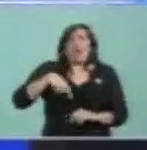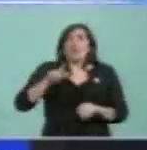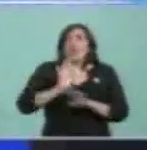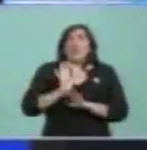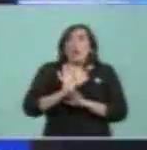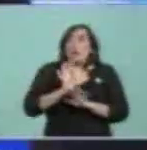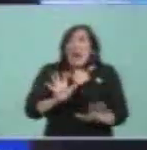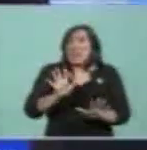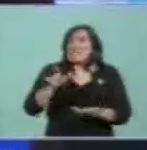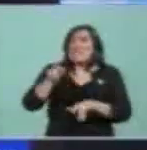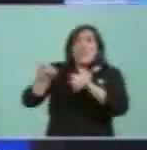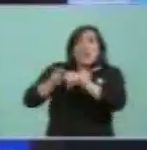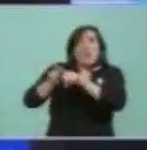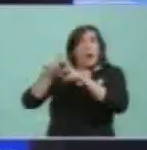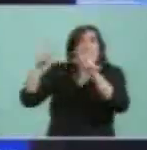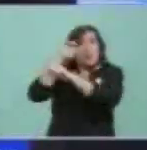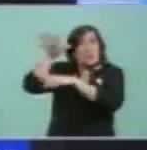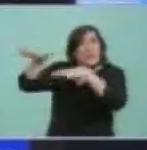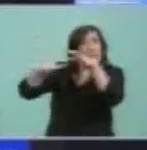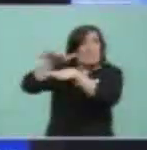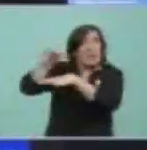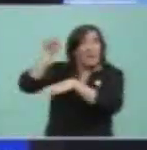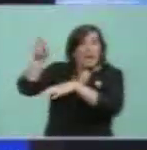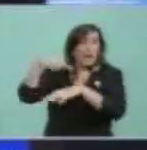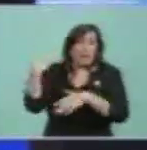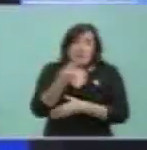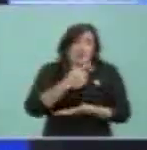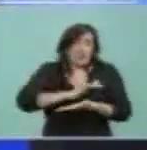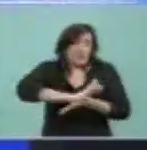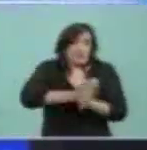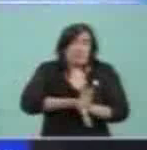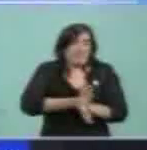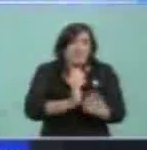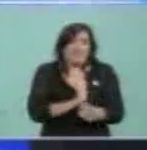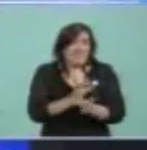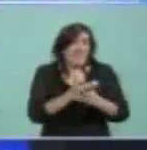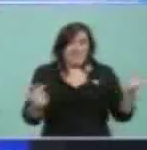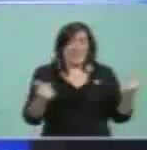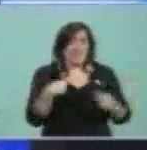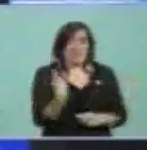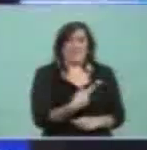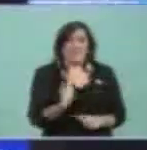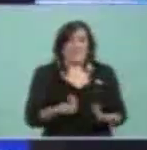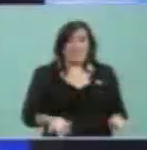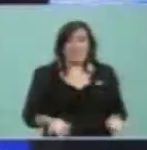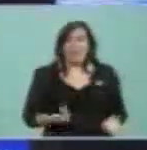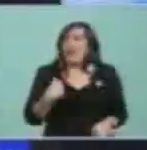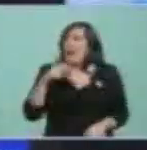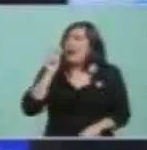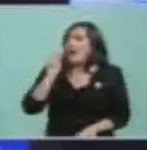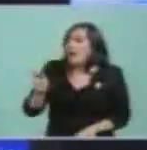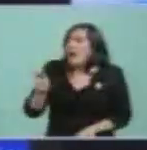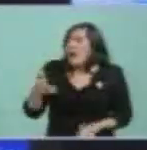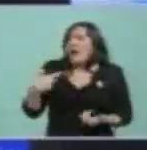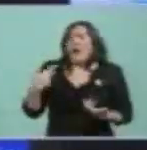desaparecido de la faz de la tierra. Y la verdad que era una alegría